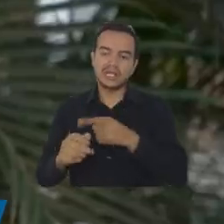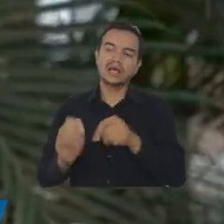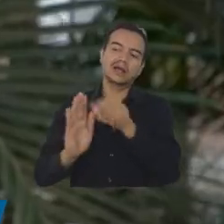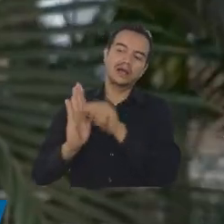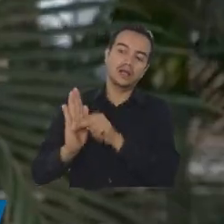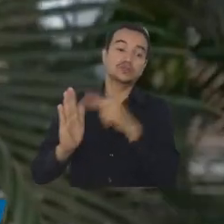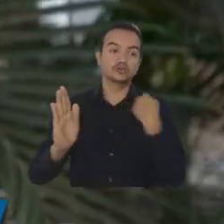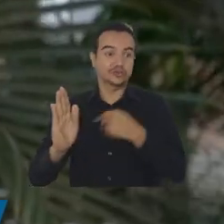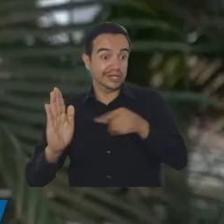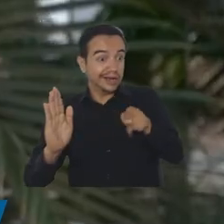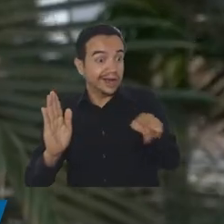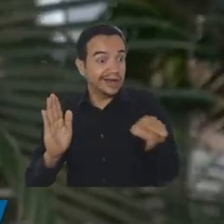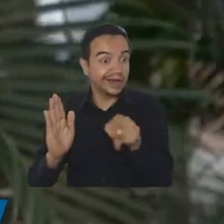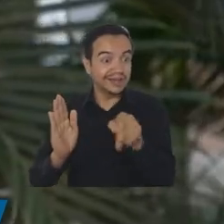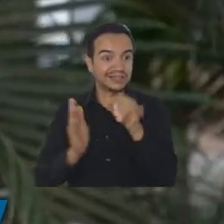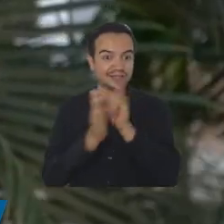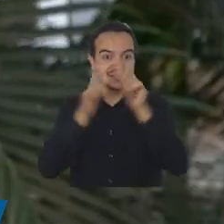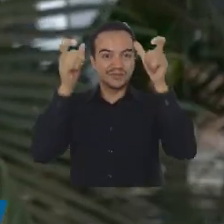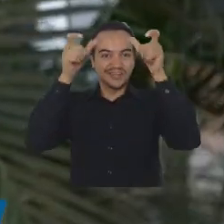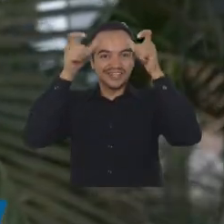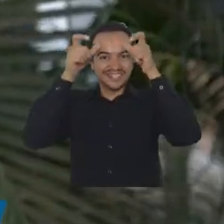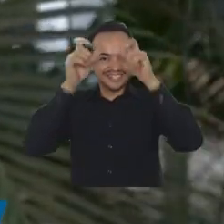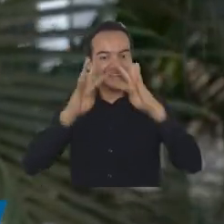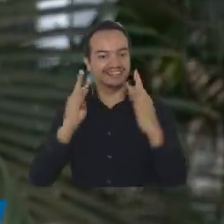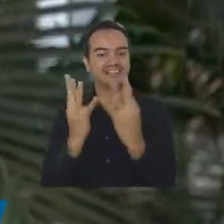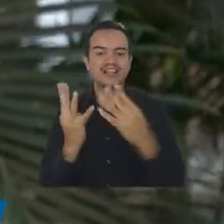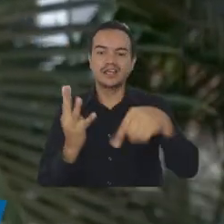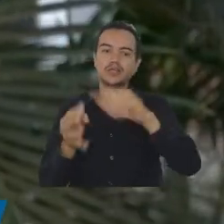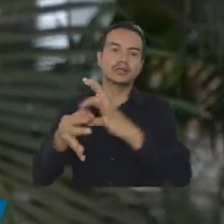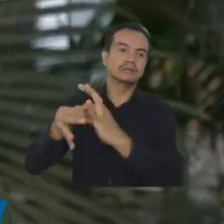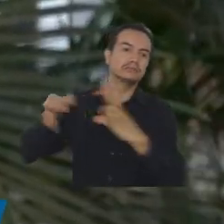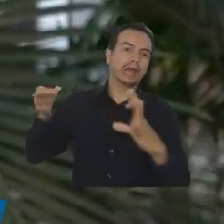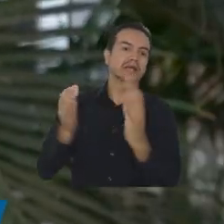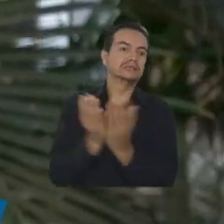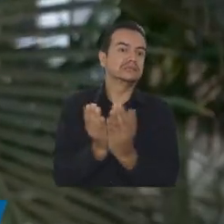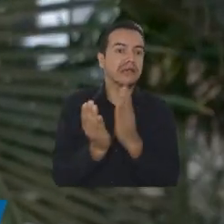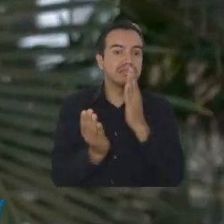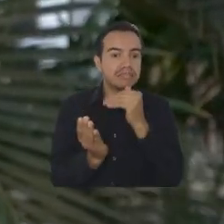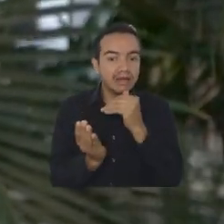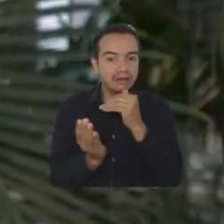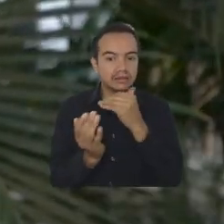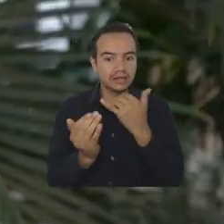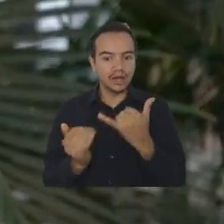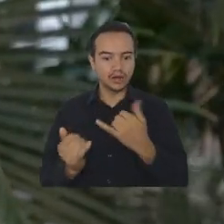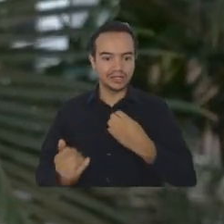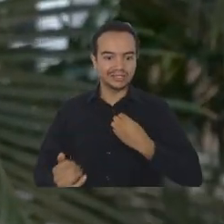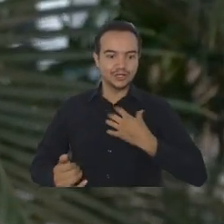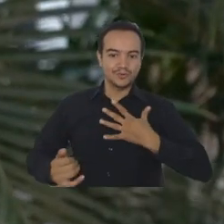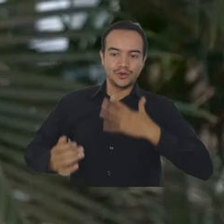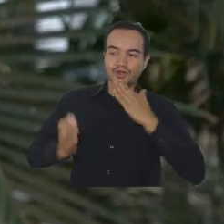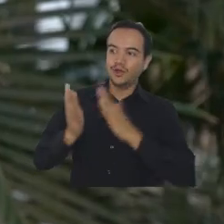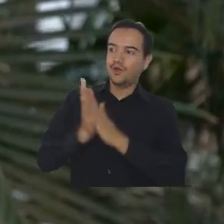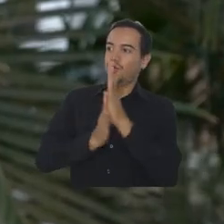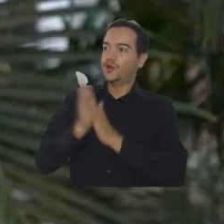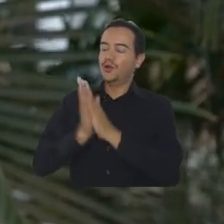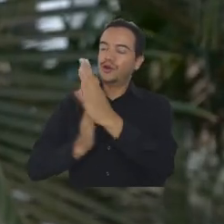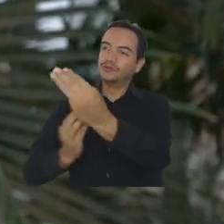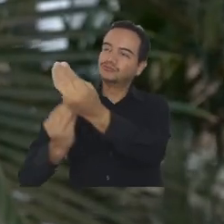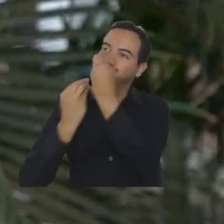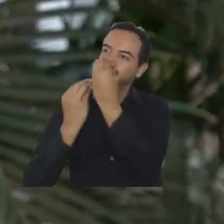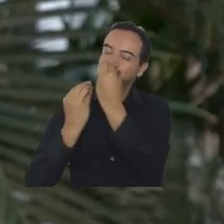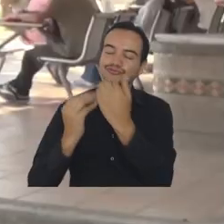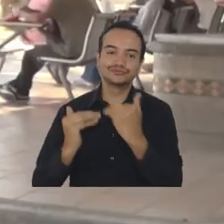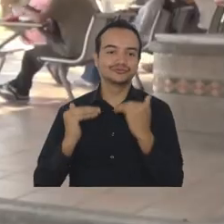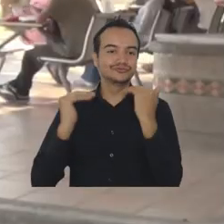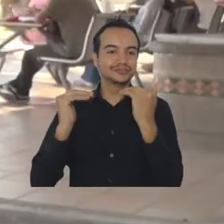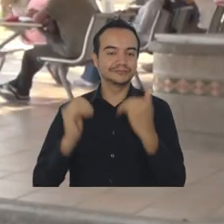por ejemplo, 30 personas que estaban desconectadas del mundo académico y que ven ahora una gran oportunidad para fortalecerse como